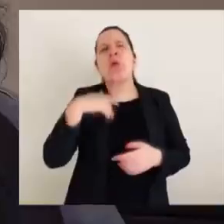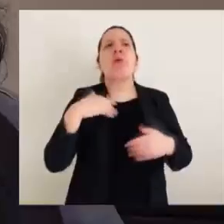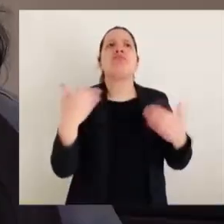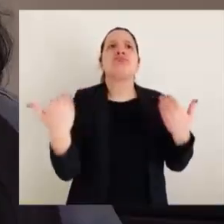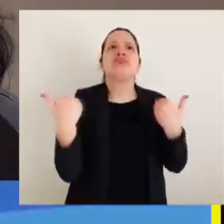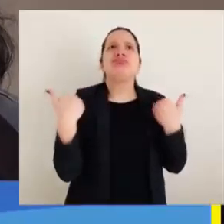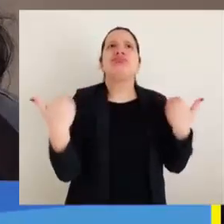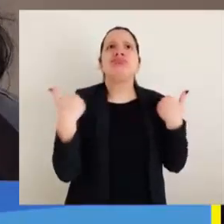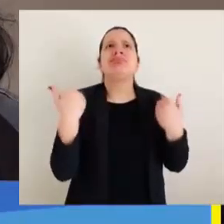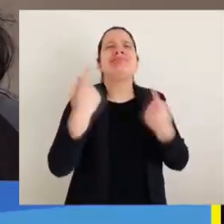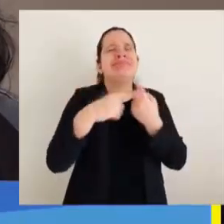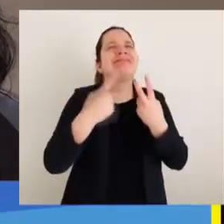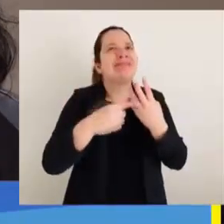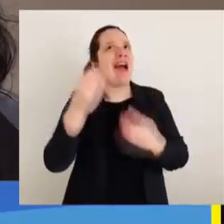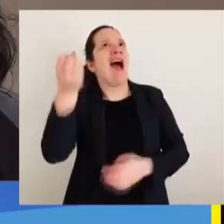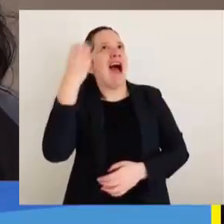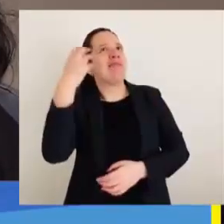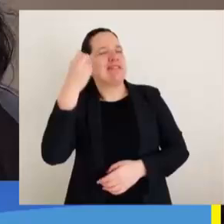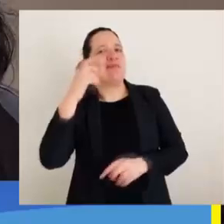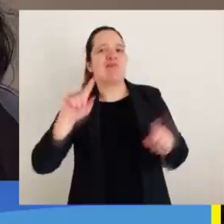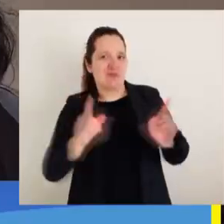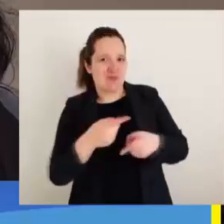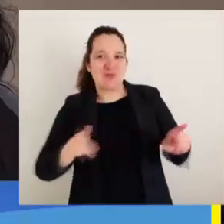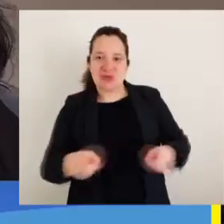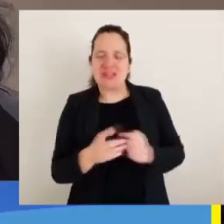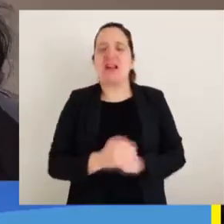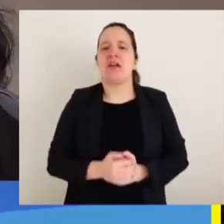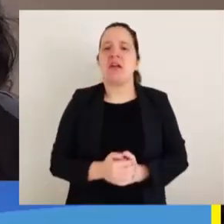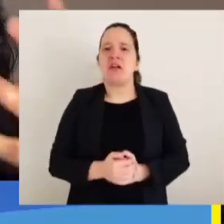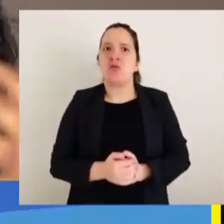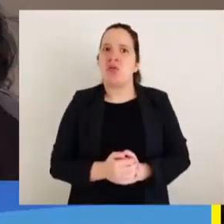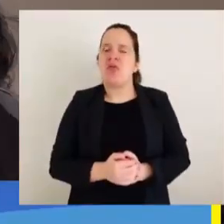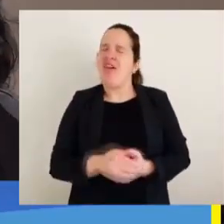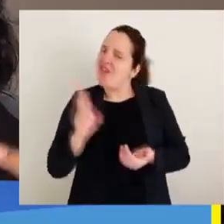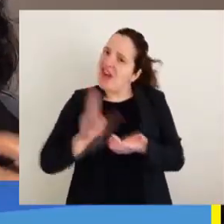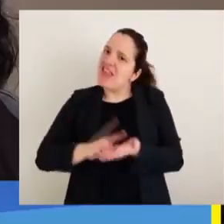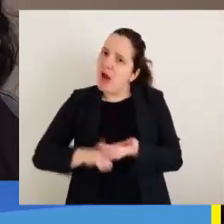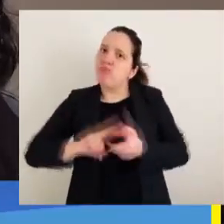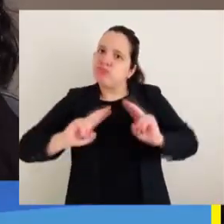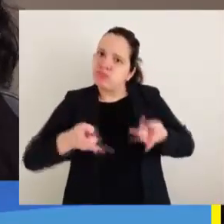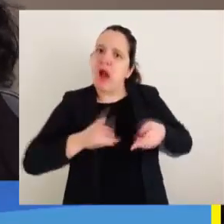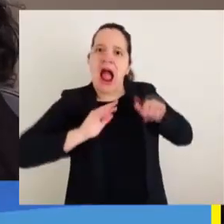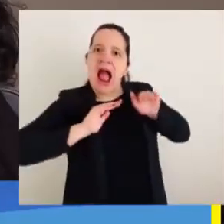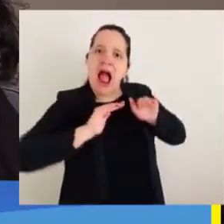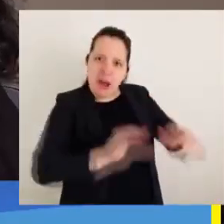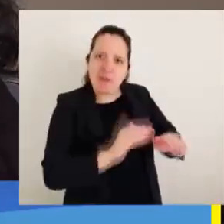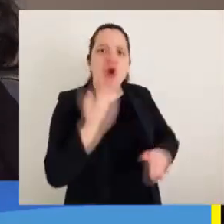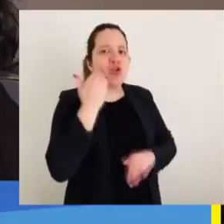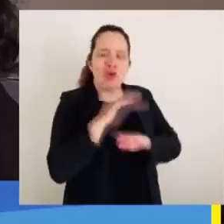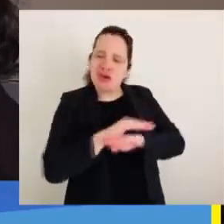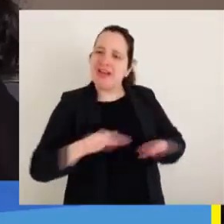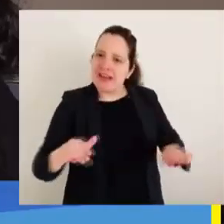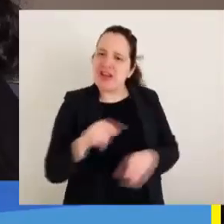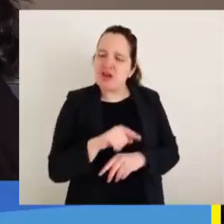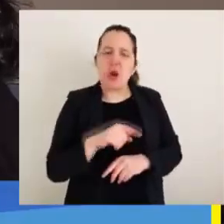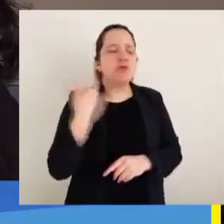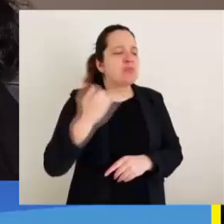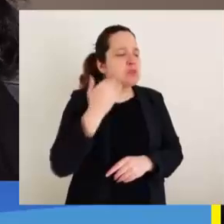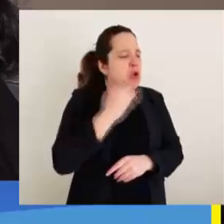allá de lo que uno está acostumbrado. Es un apoyo de verdad para los niños, sea, los saca de su ambiente, es cierto que están siempre